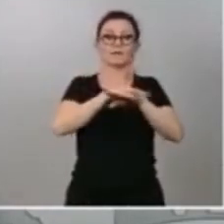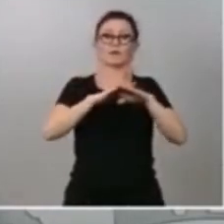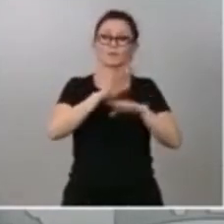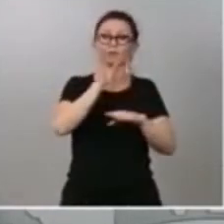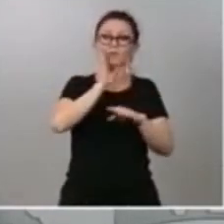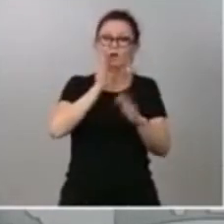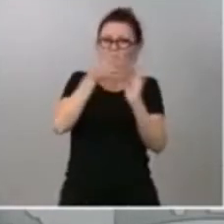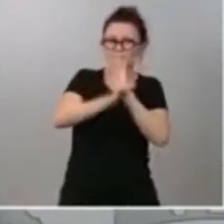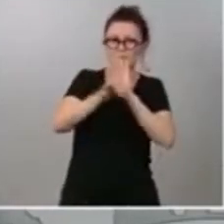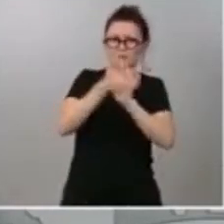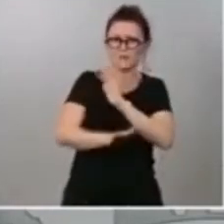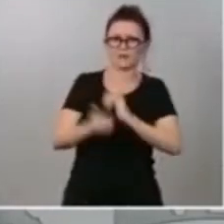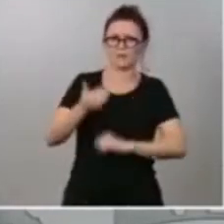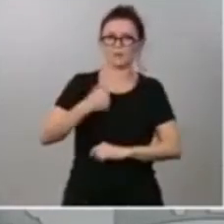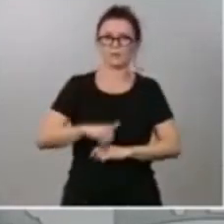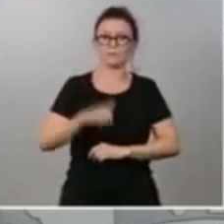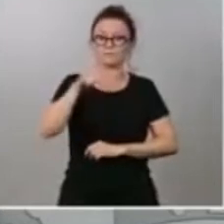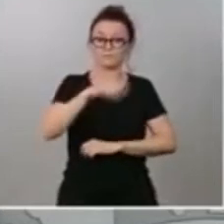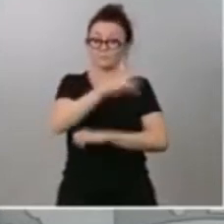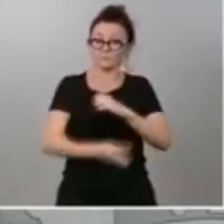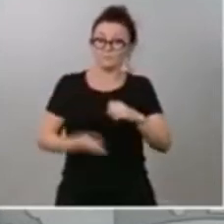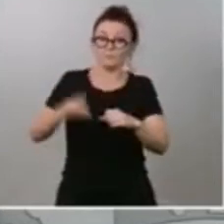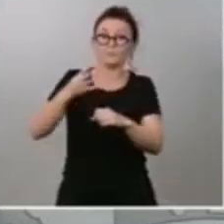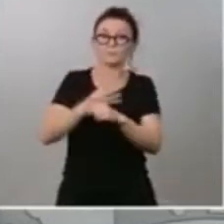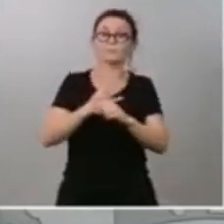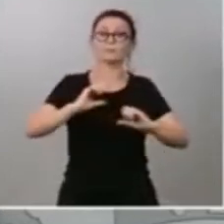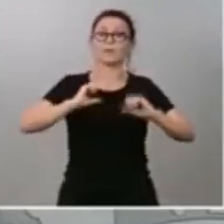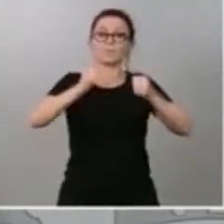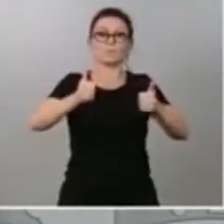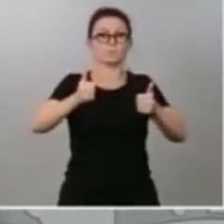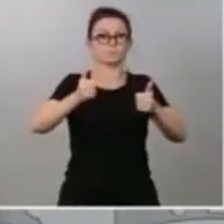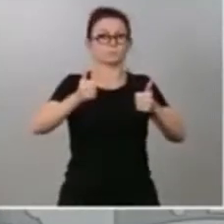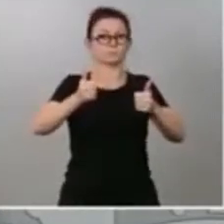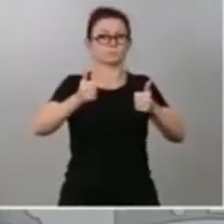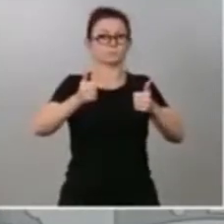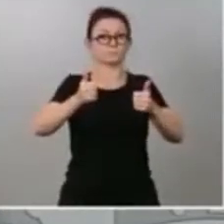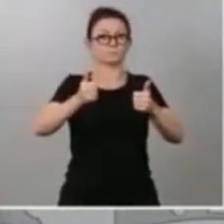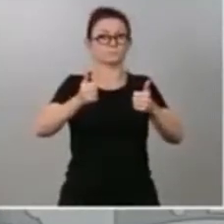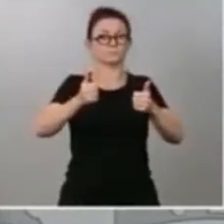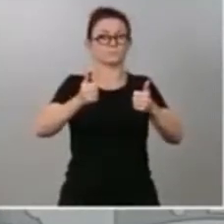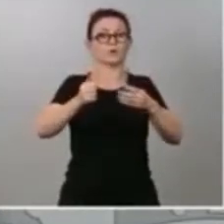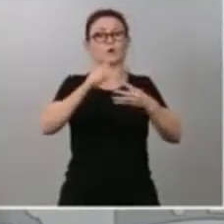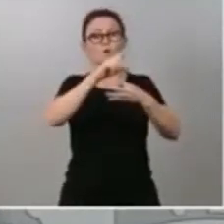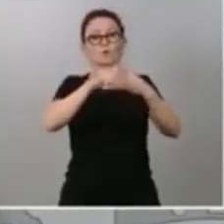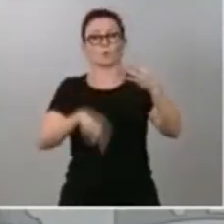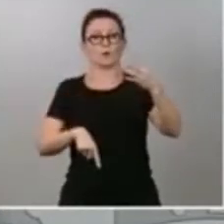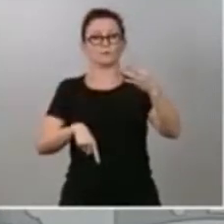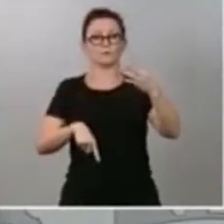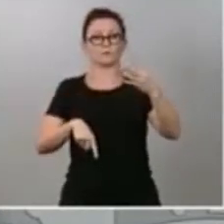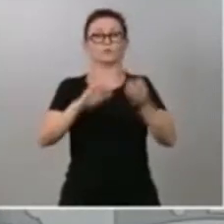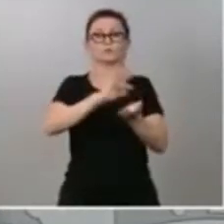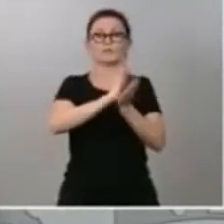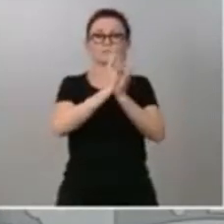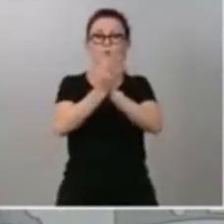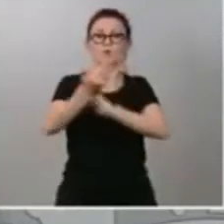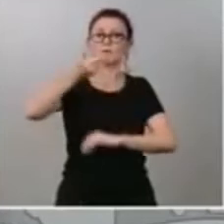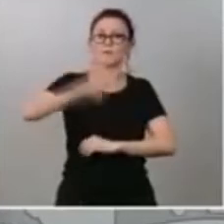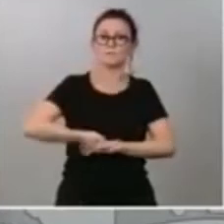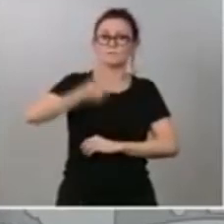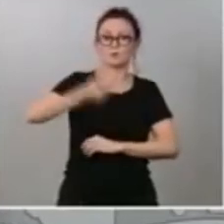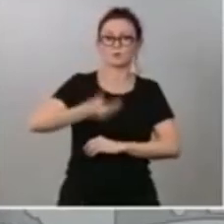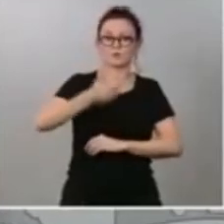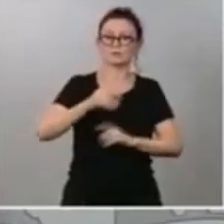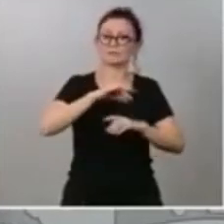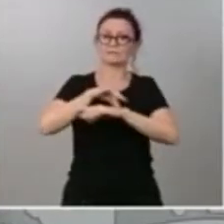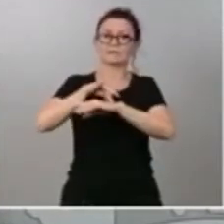Esta legislatura se inició bajo la invocación de cuatro grandes transformaciones que guían toda la acción del gobierno. La